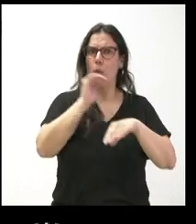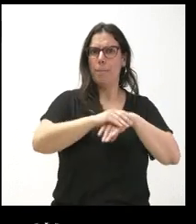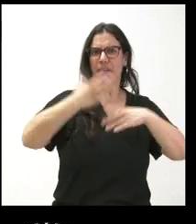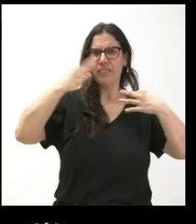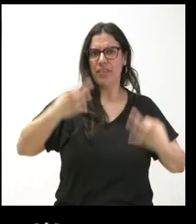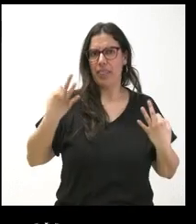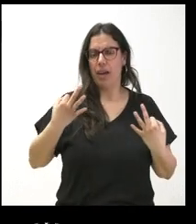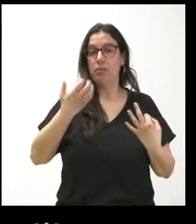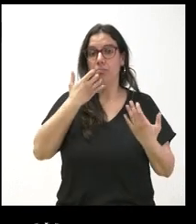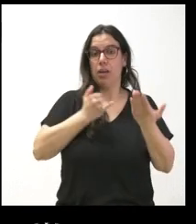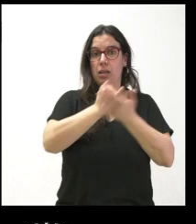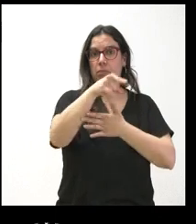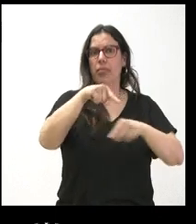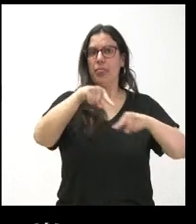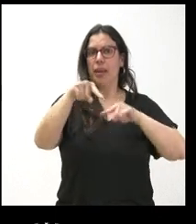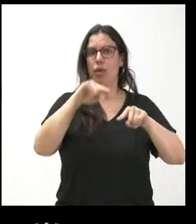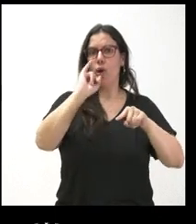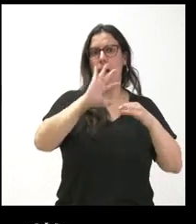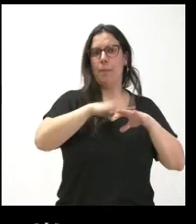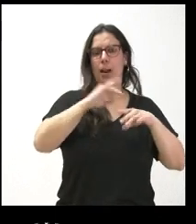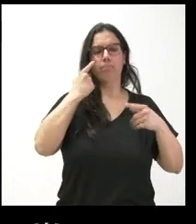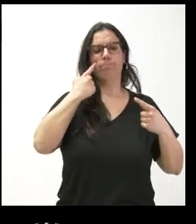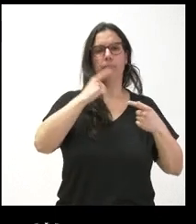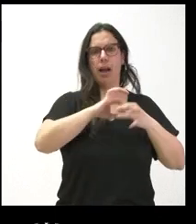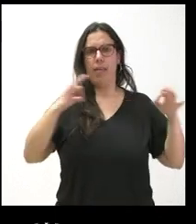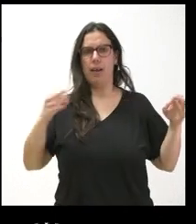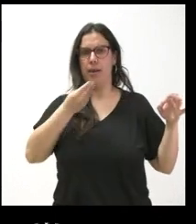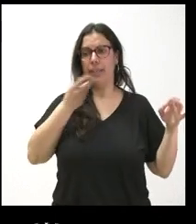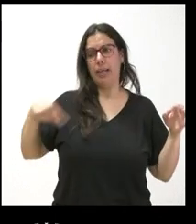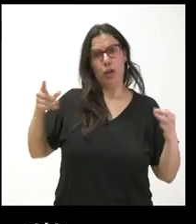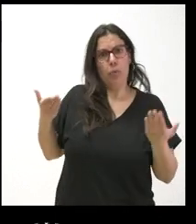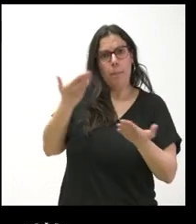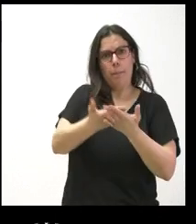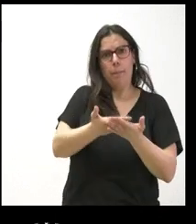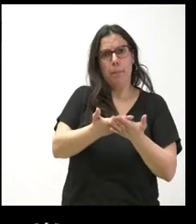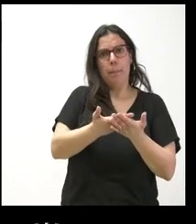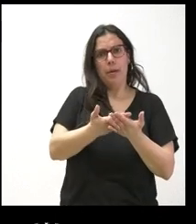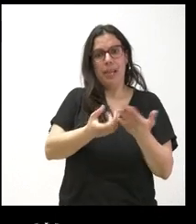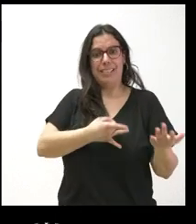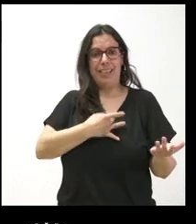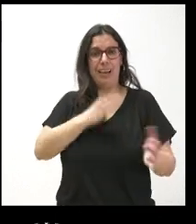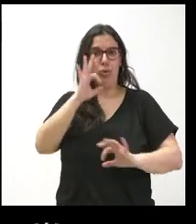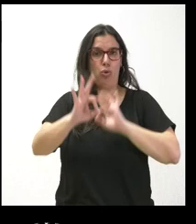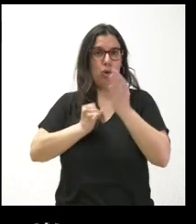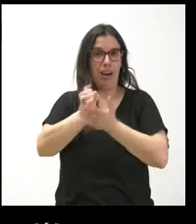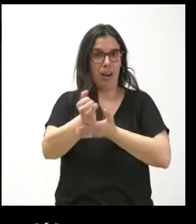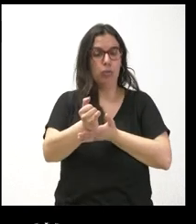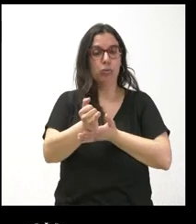en Agricultura hay una dirección de cadena alimentaria. ¿Es una petición que hacen los sindicatos agrarios a la Junta?